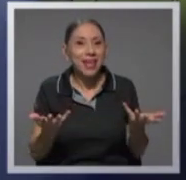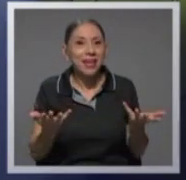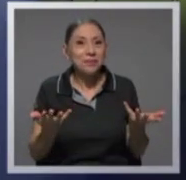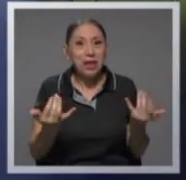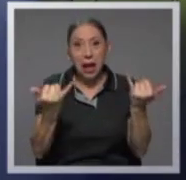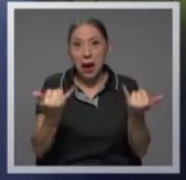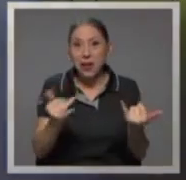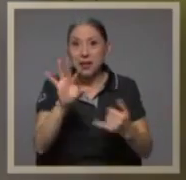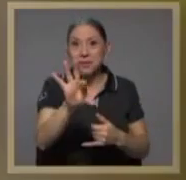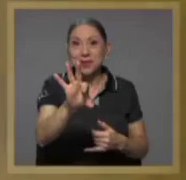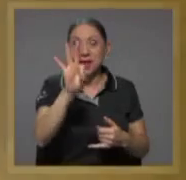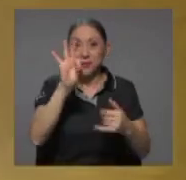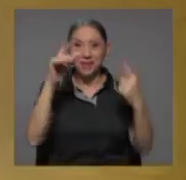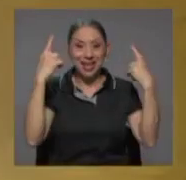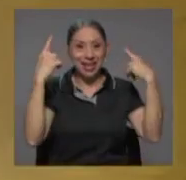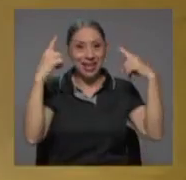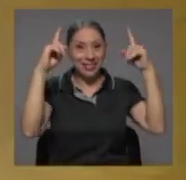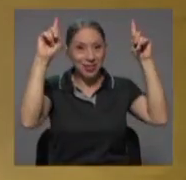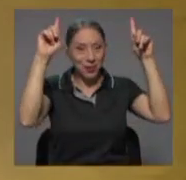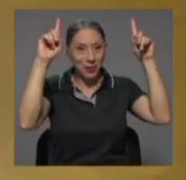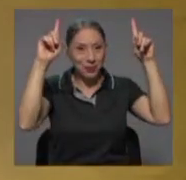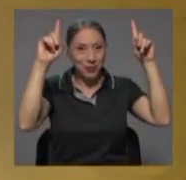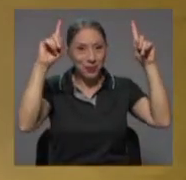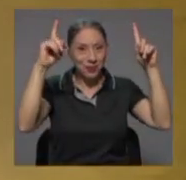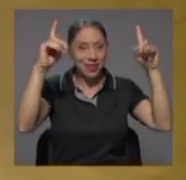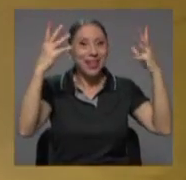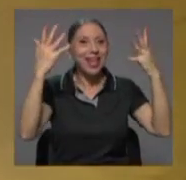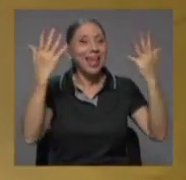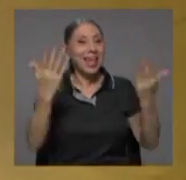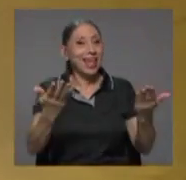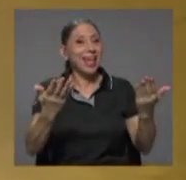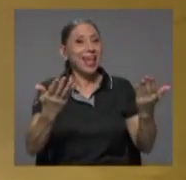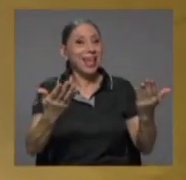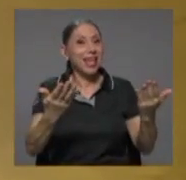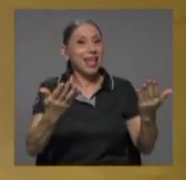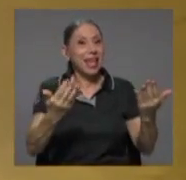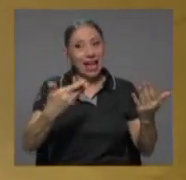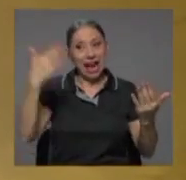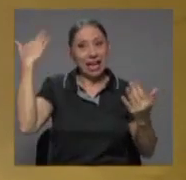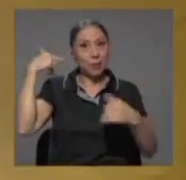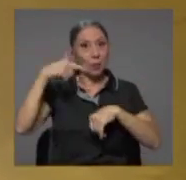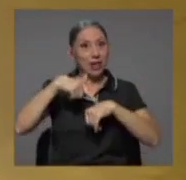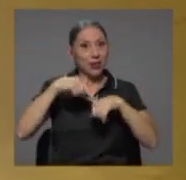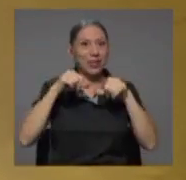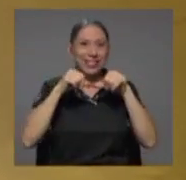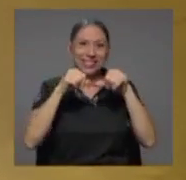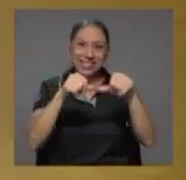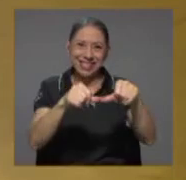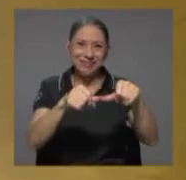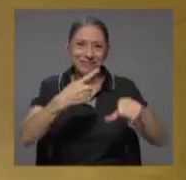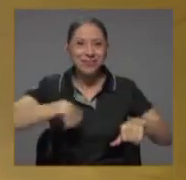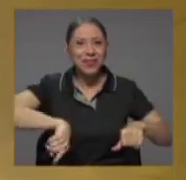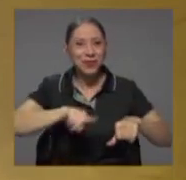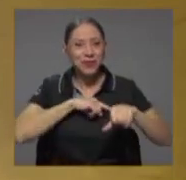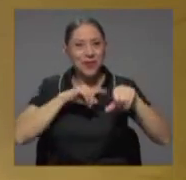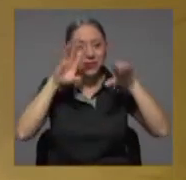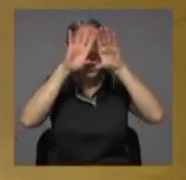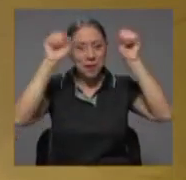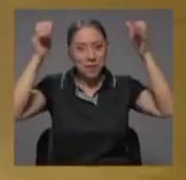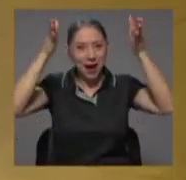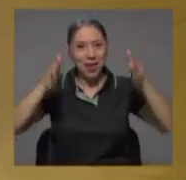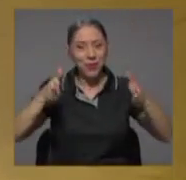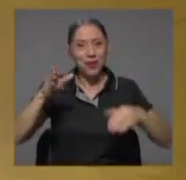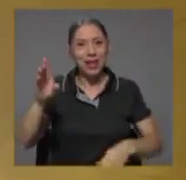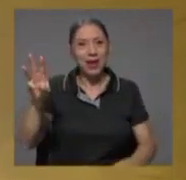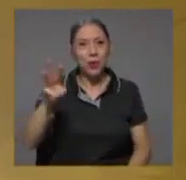invitamos al exitoso en ese momento y sigue siéndolo nuestro embajador en Washington